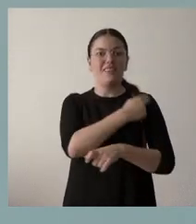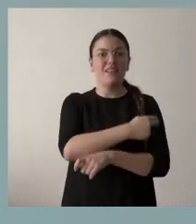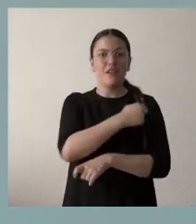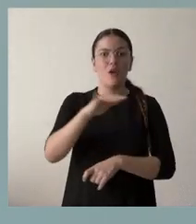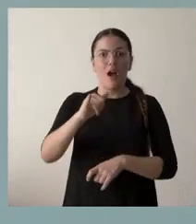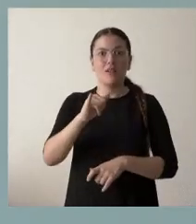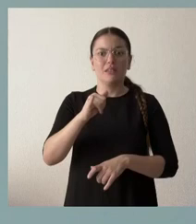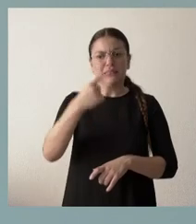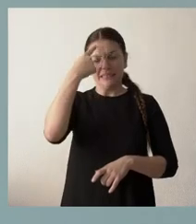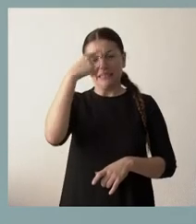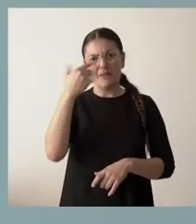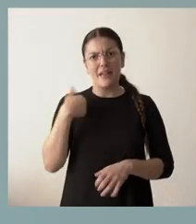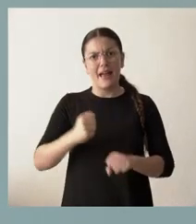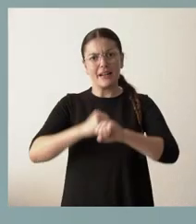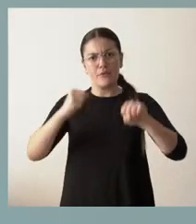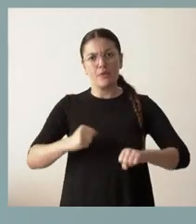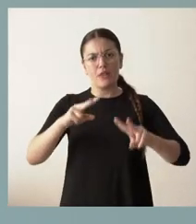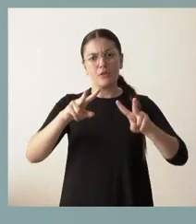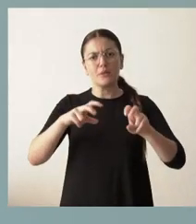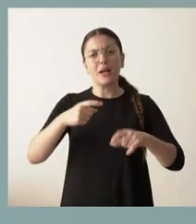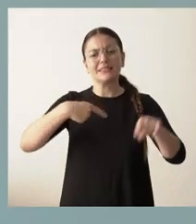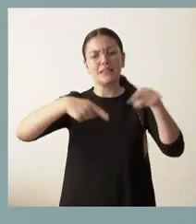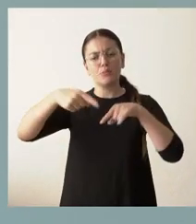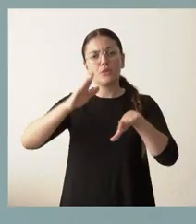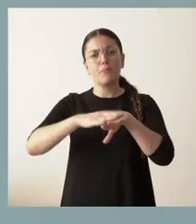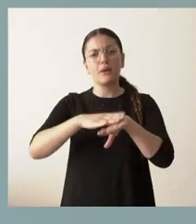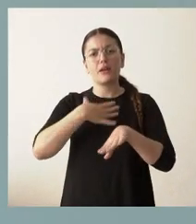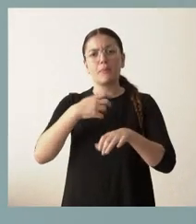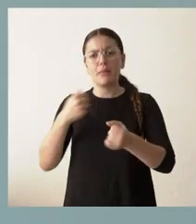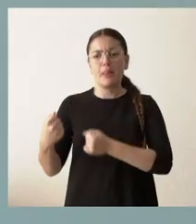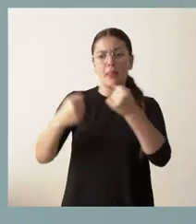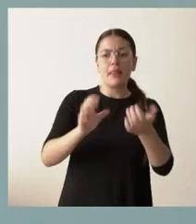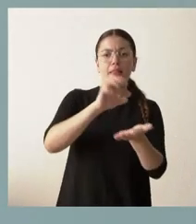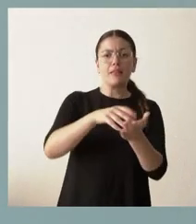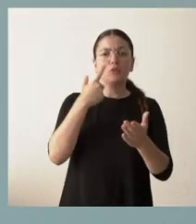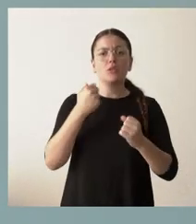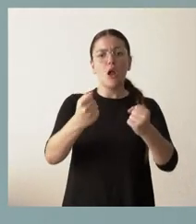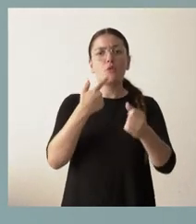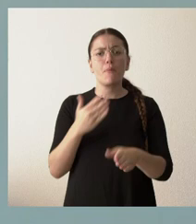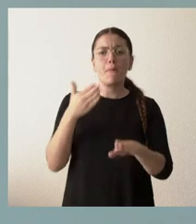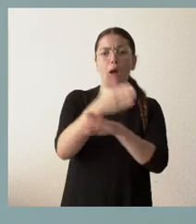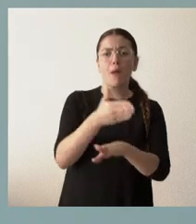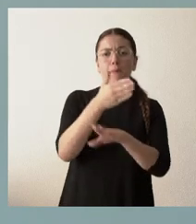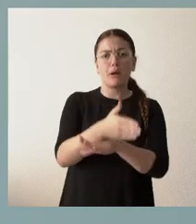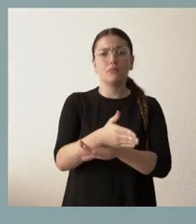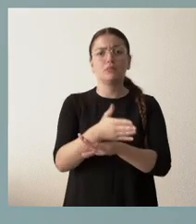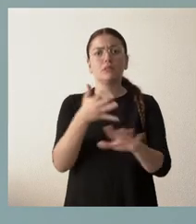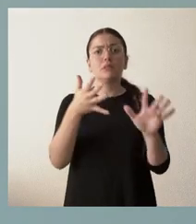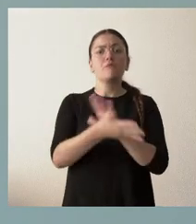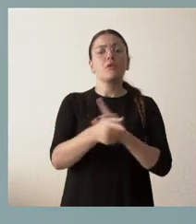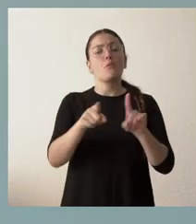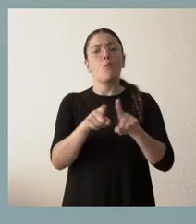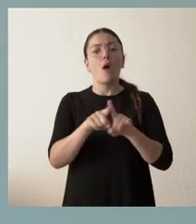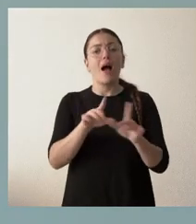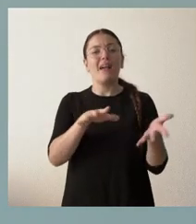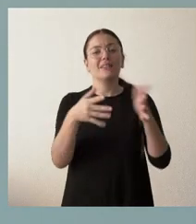saben ustedes que hemos reforzado todo el mecanismo del transporte para poder acudir al centro de salud y, por tanto, adaptarlo un poco a las